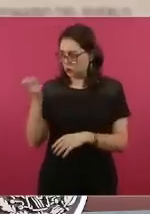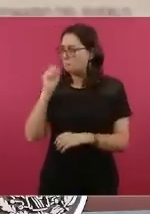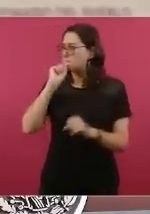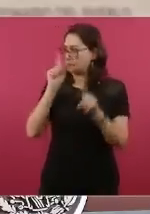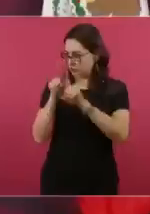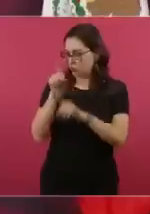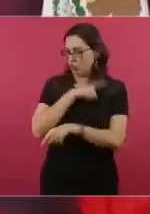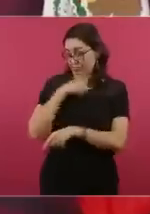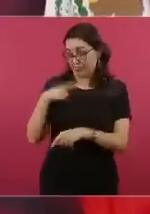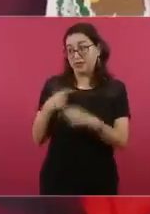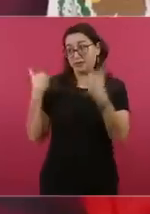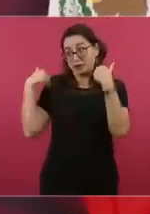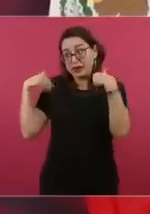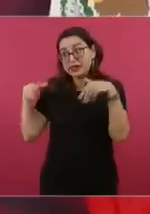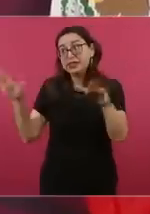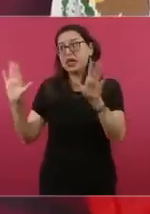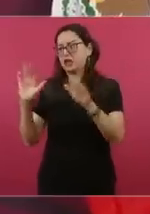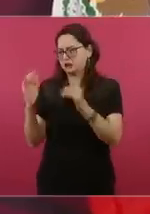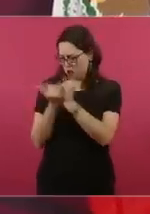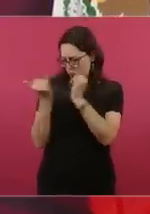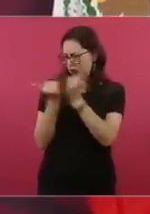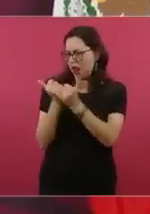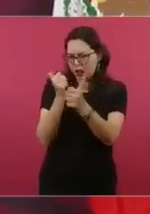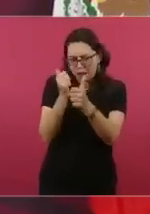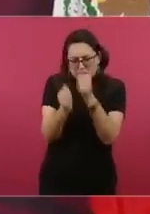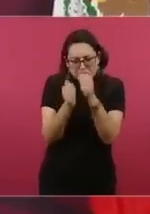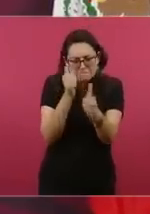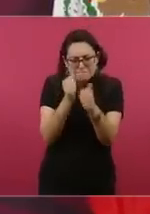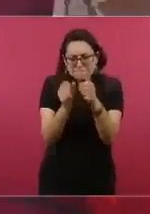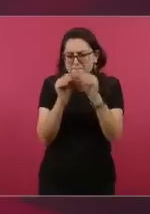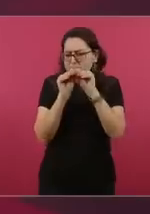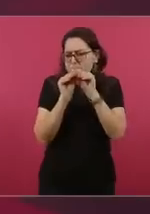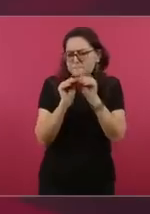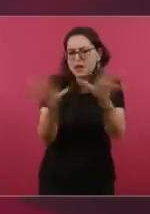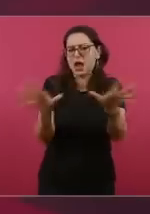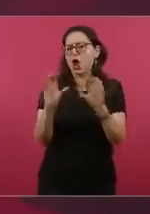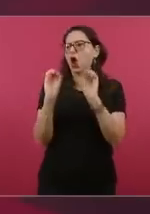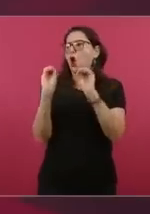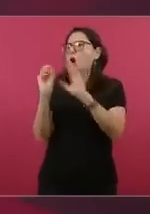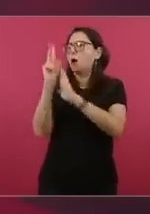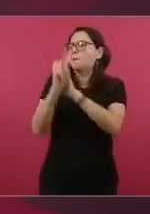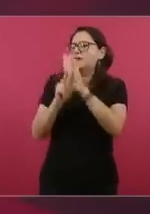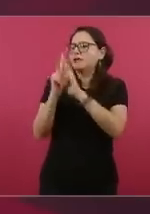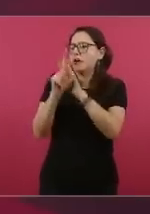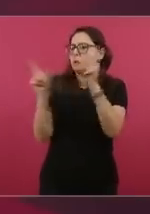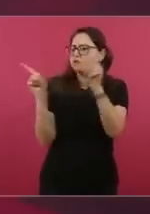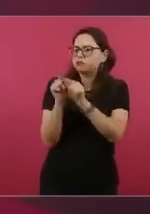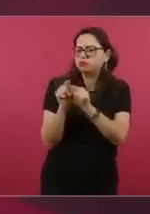escriba un texto o grabe un video